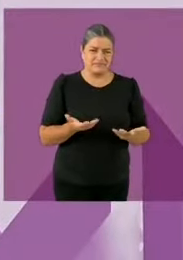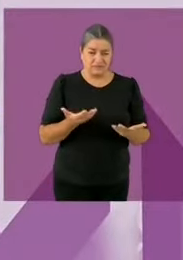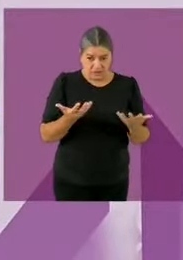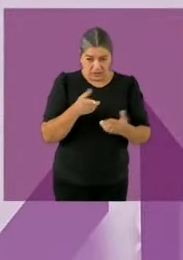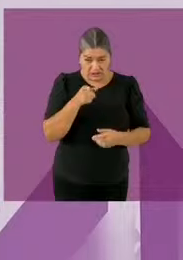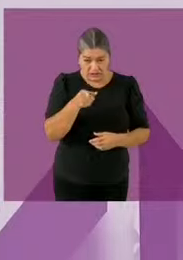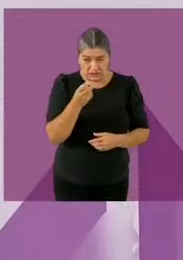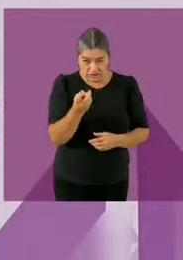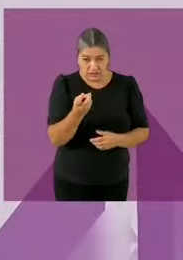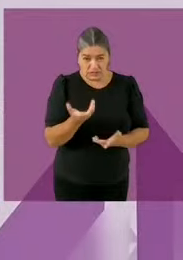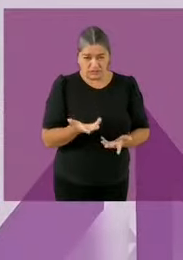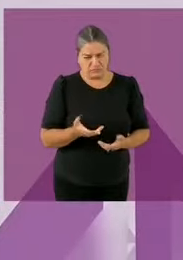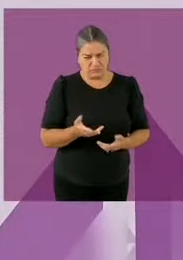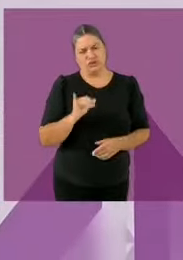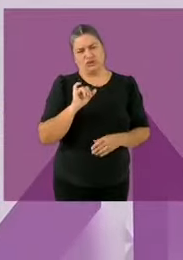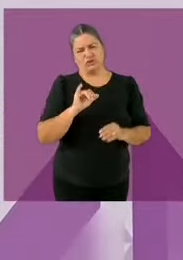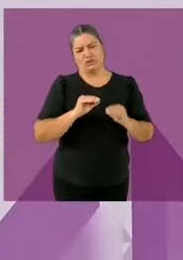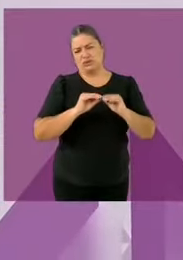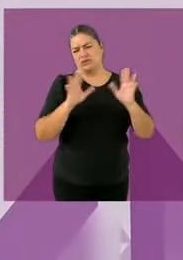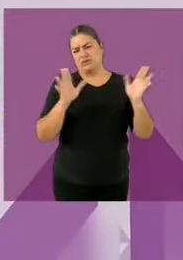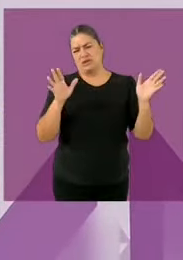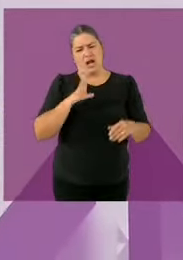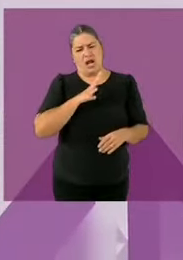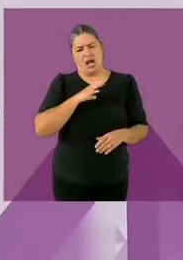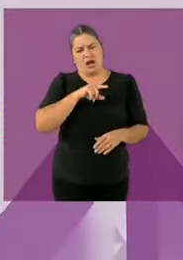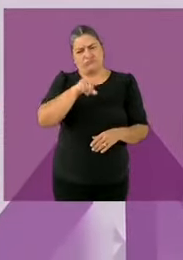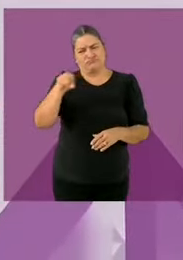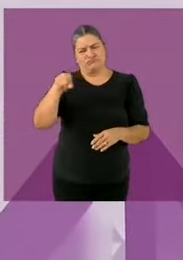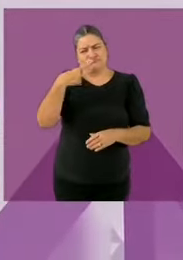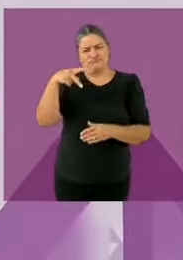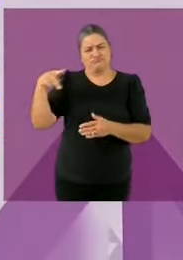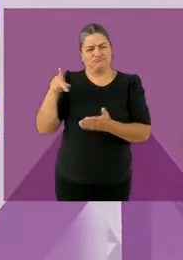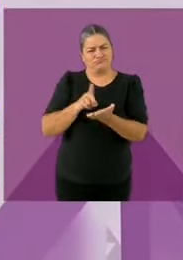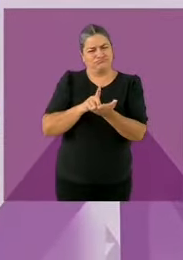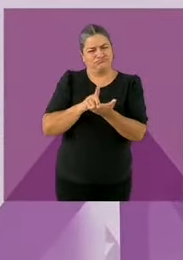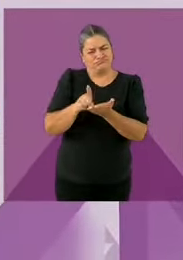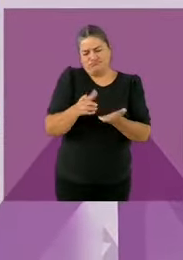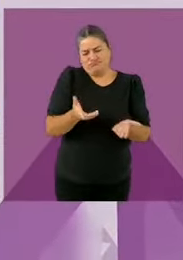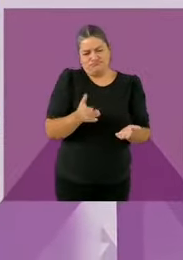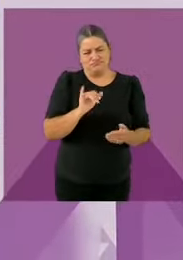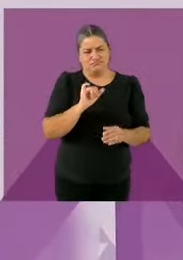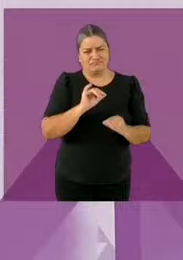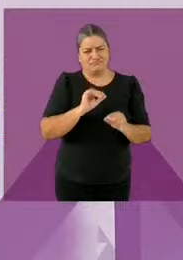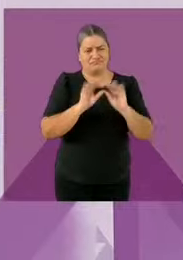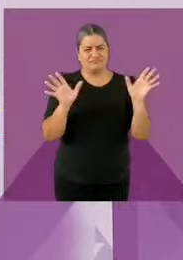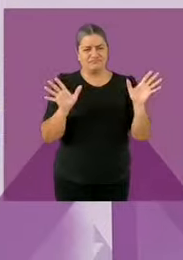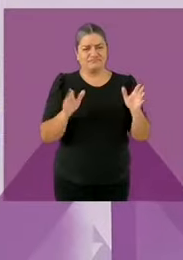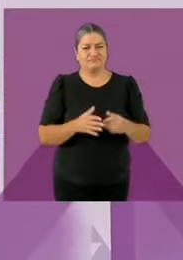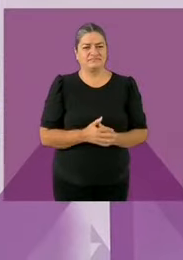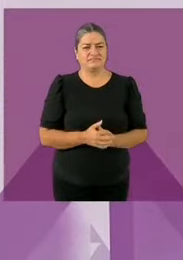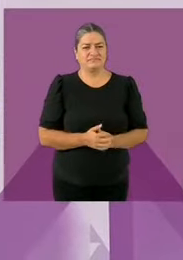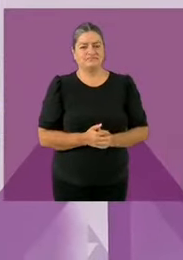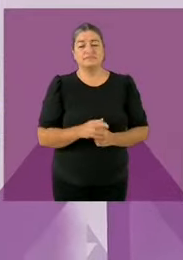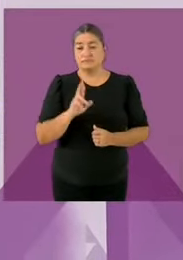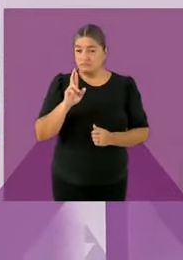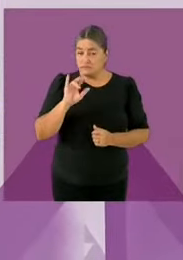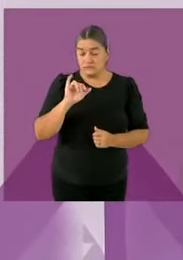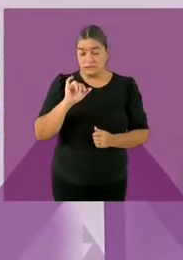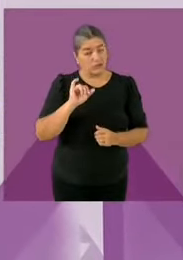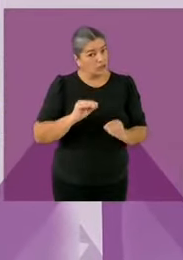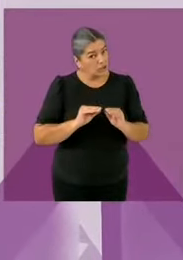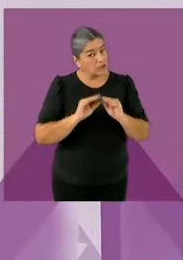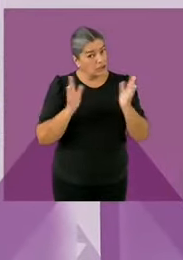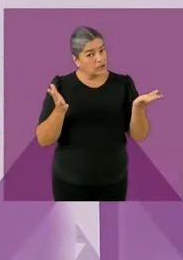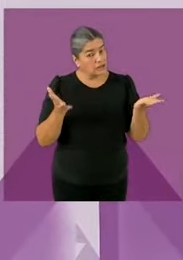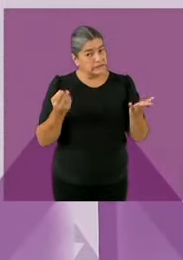Candidata Xochitl Gález. Coincido, tenemos que hacer más trabajo en materia de combate a la corrupción. En este caso